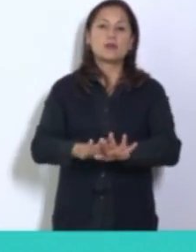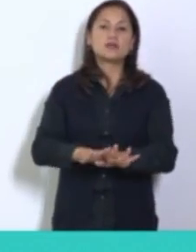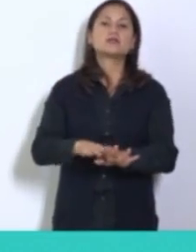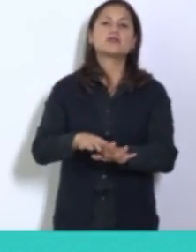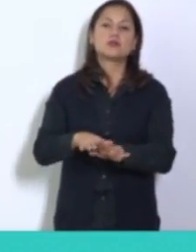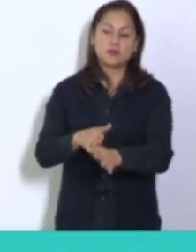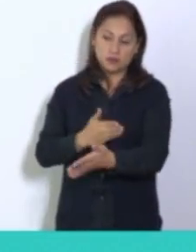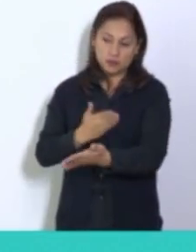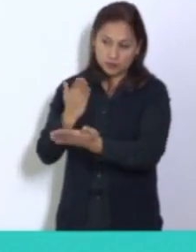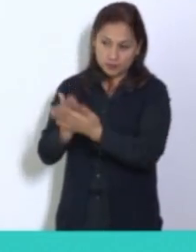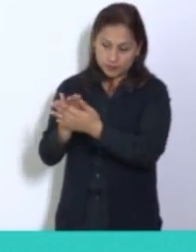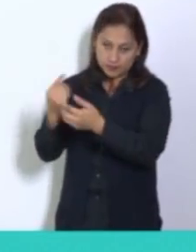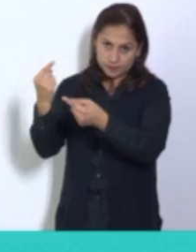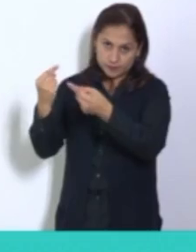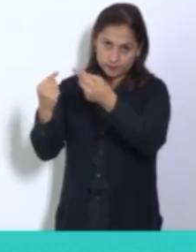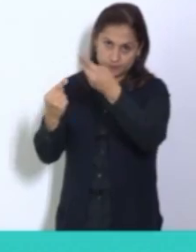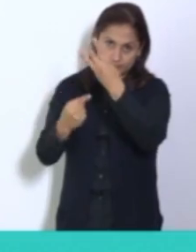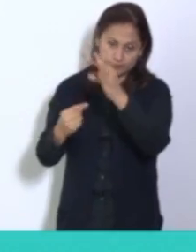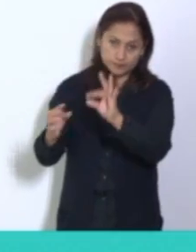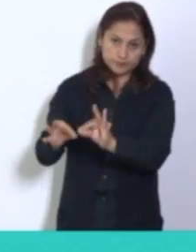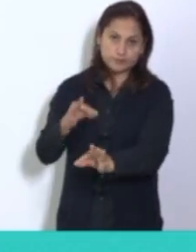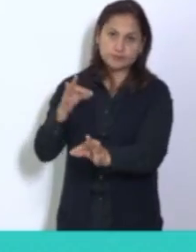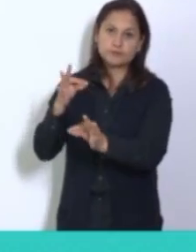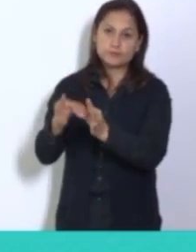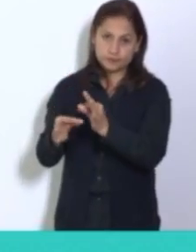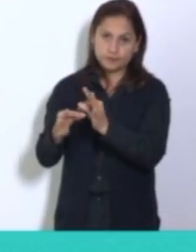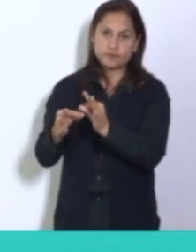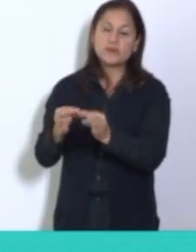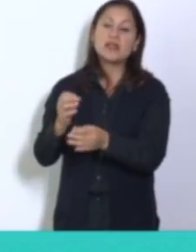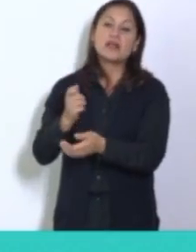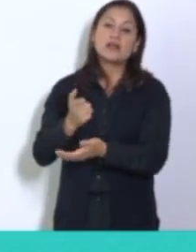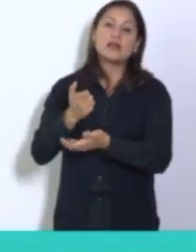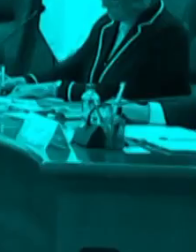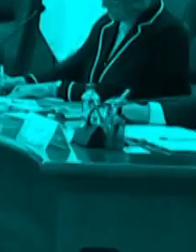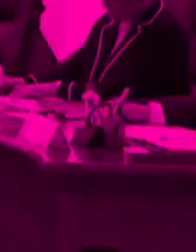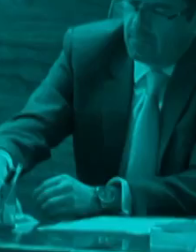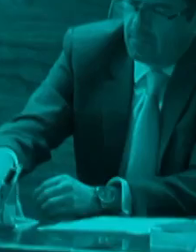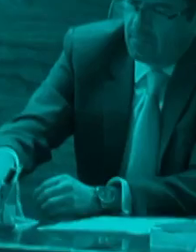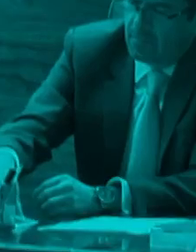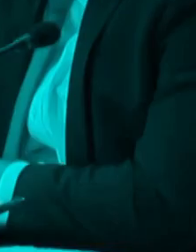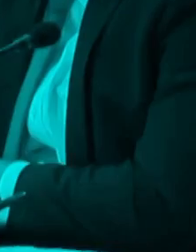en la resolución del presente recurso de revisión.